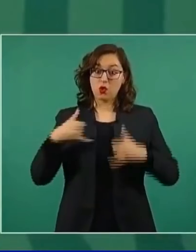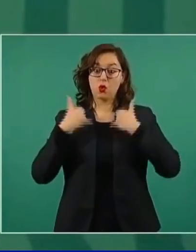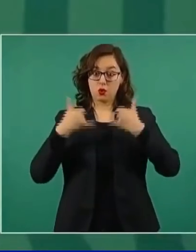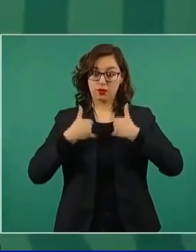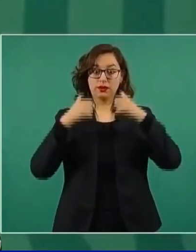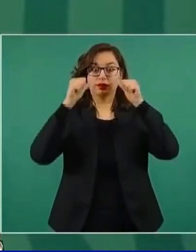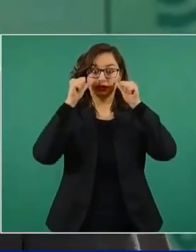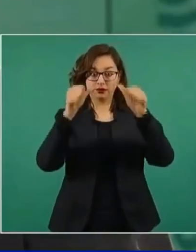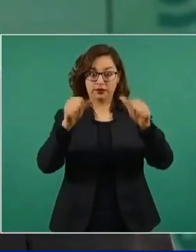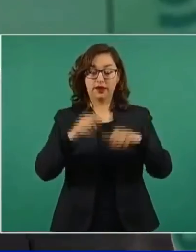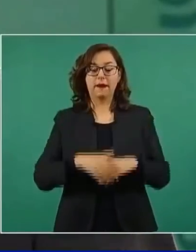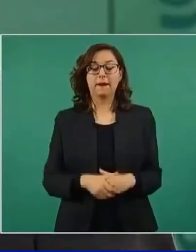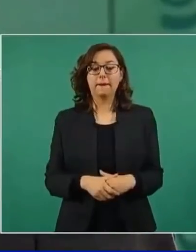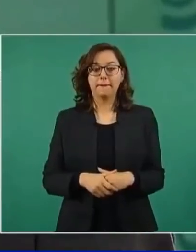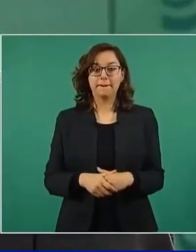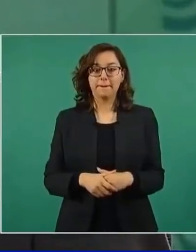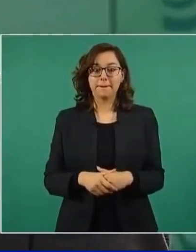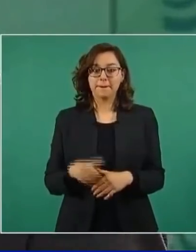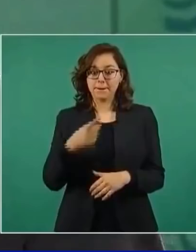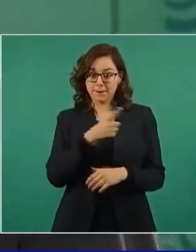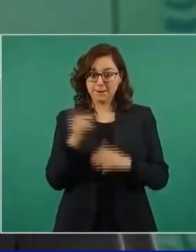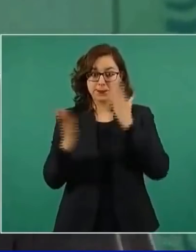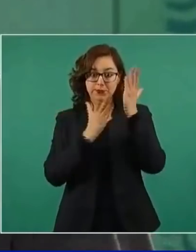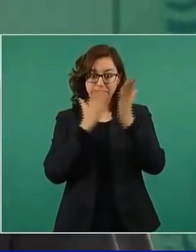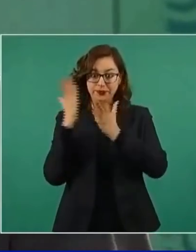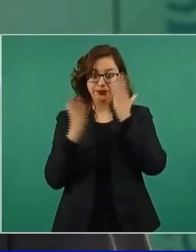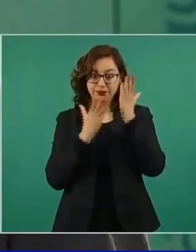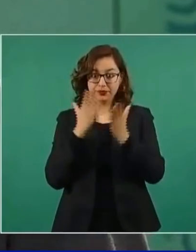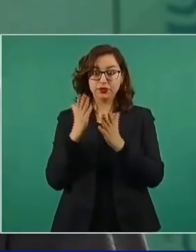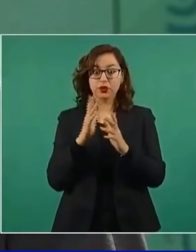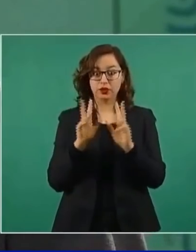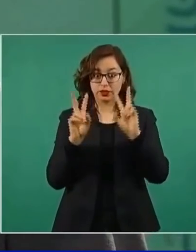para los que estudian ciencia social,